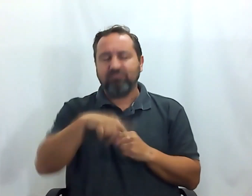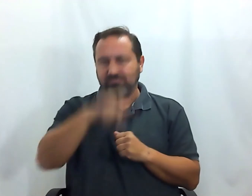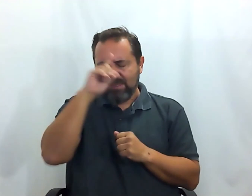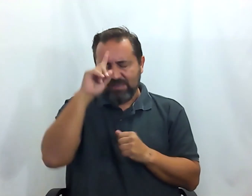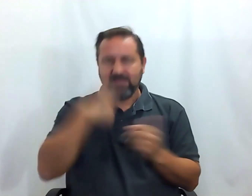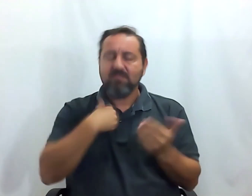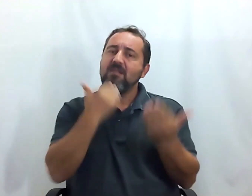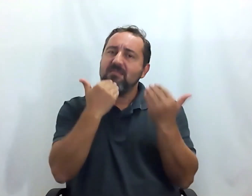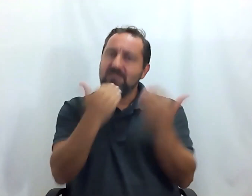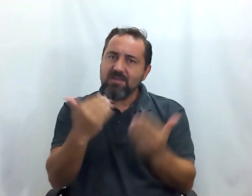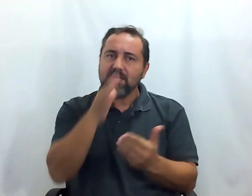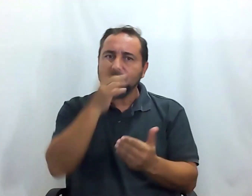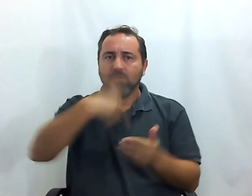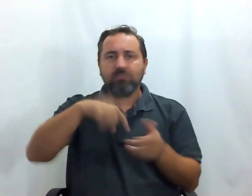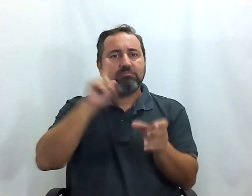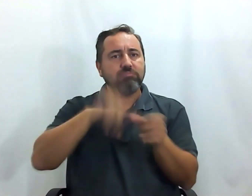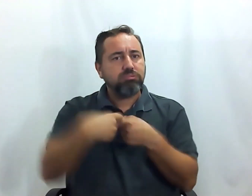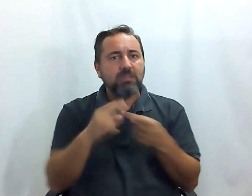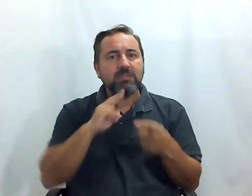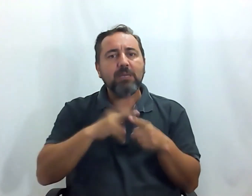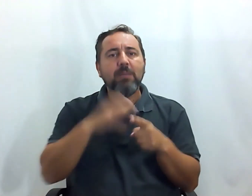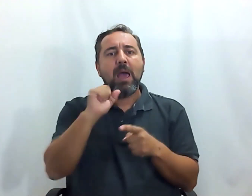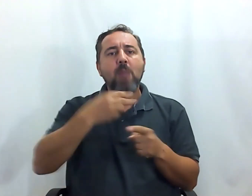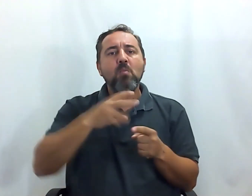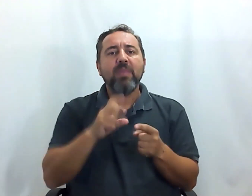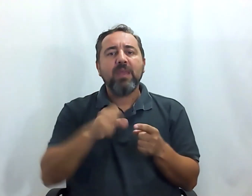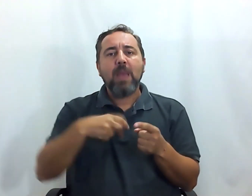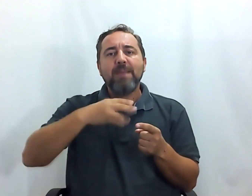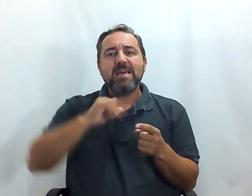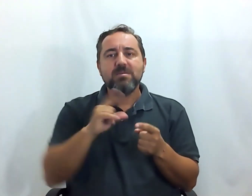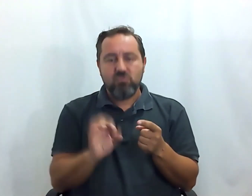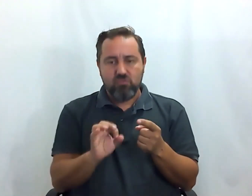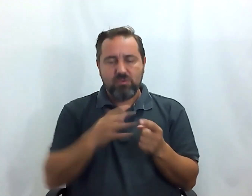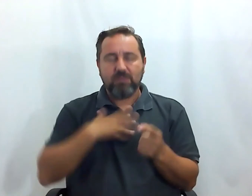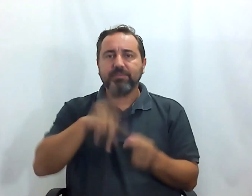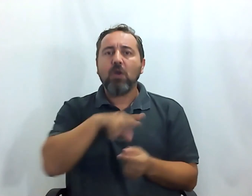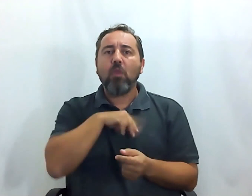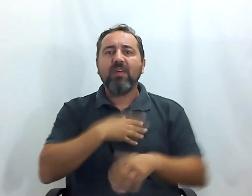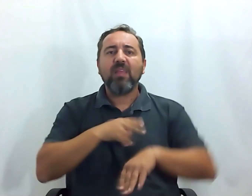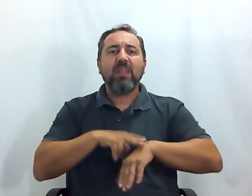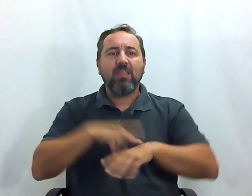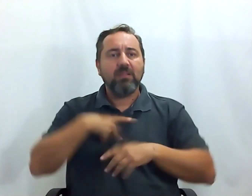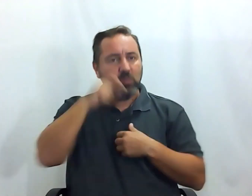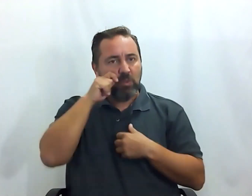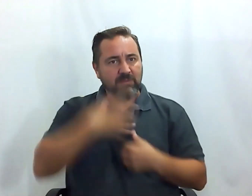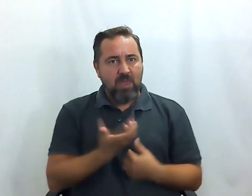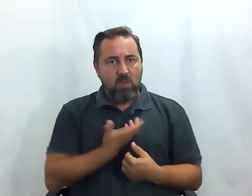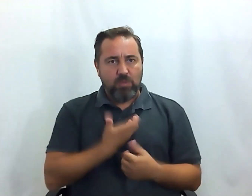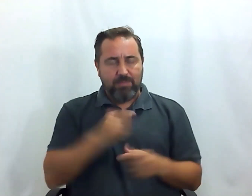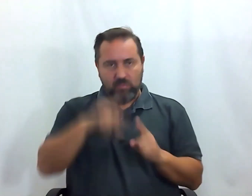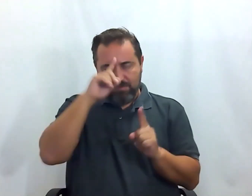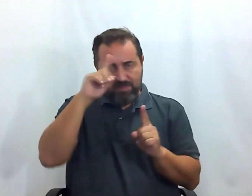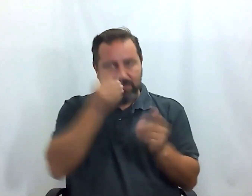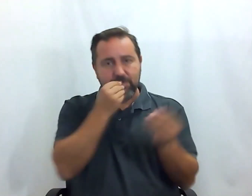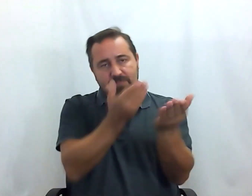gracias por estar aquí a Almudena Maillo. Almudena es concejala delegada de turismo del Ayuntamiento de Madrid.